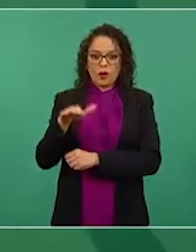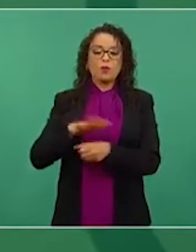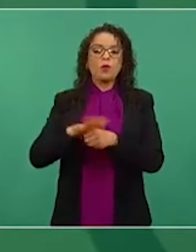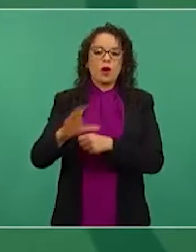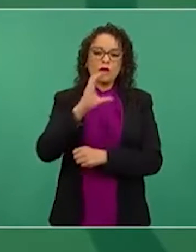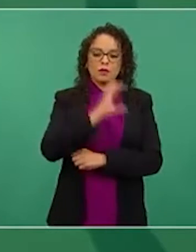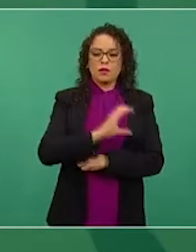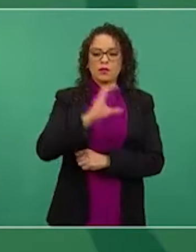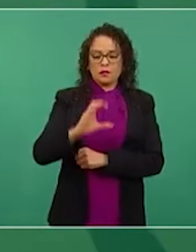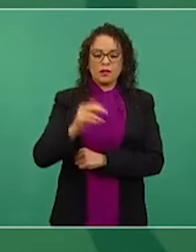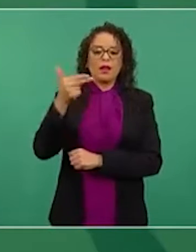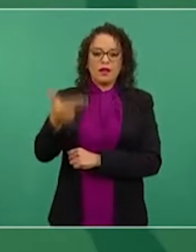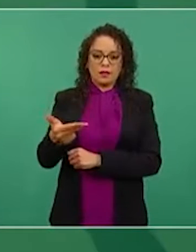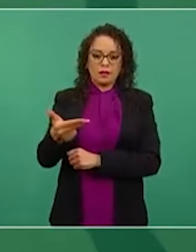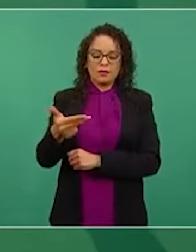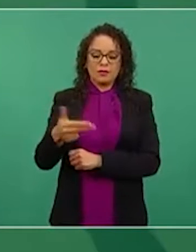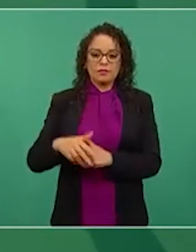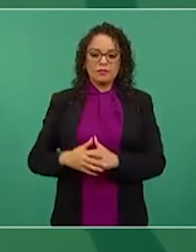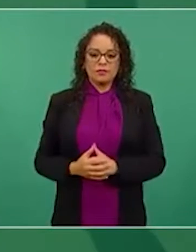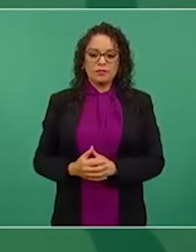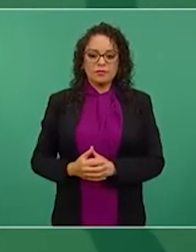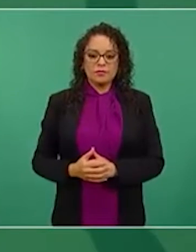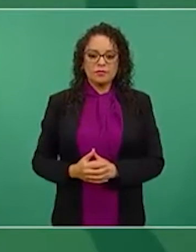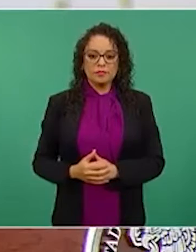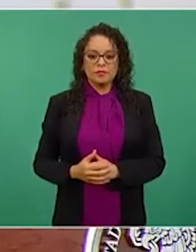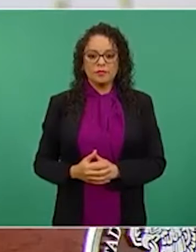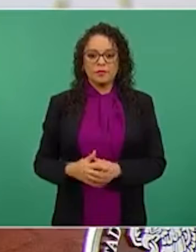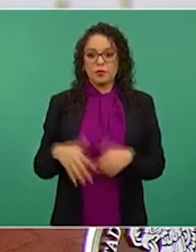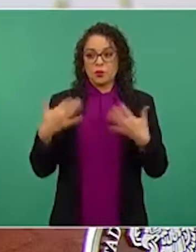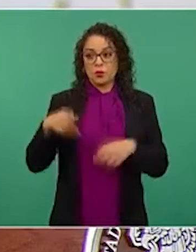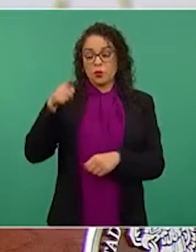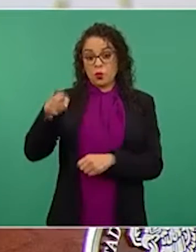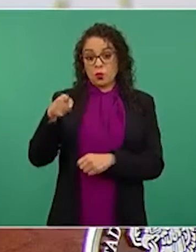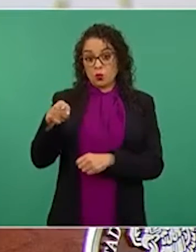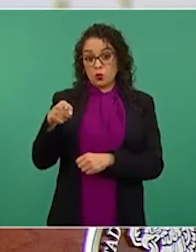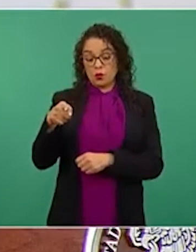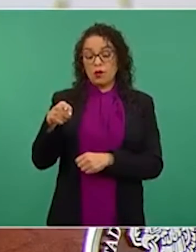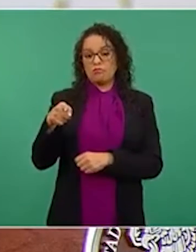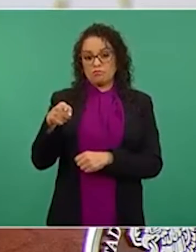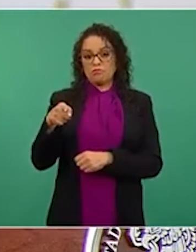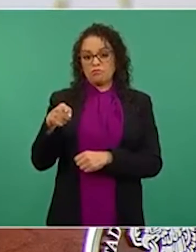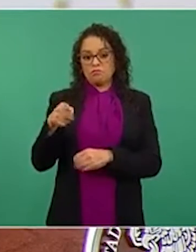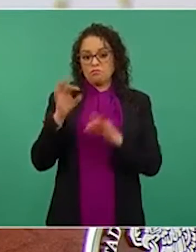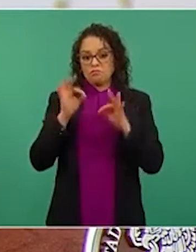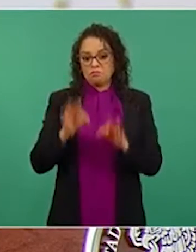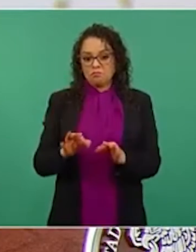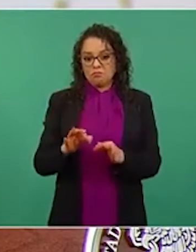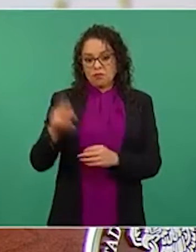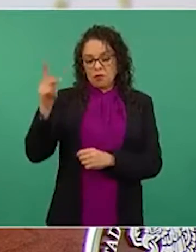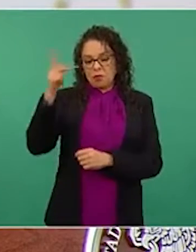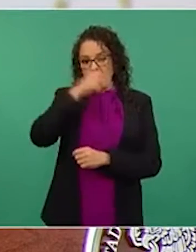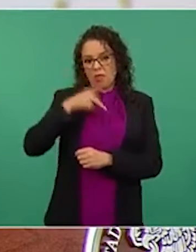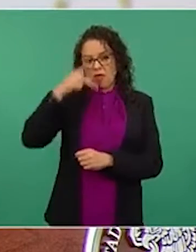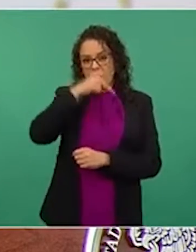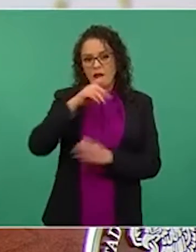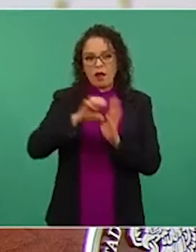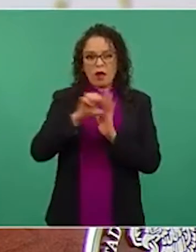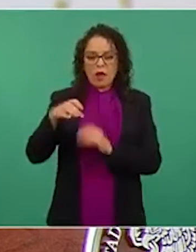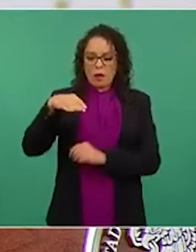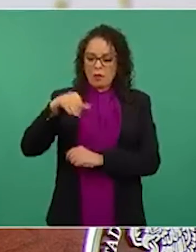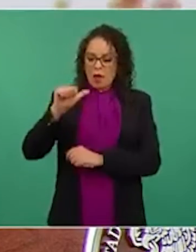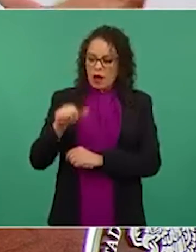formaron grandes pedagogos como Manuel Pérez Rocha y como otros. Entonces,